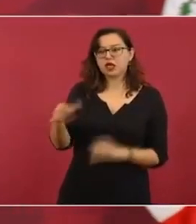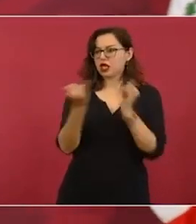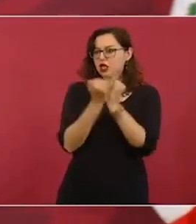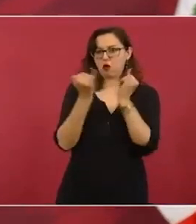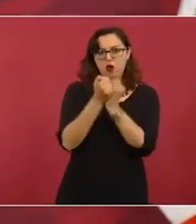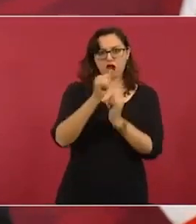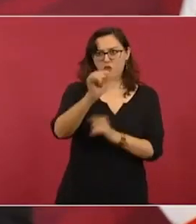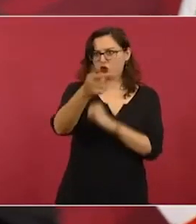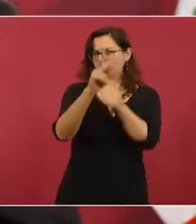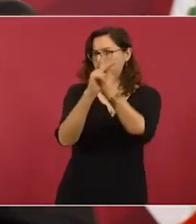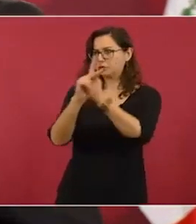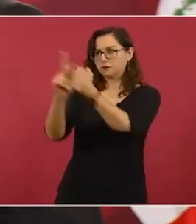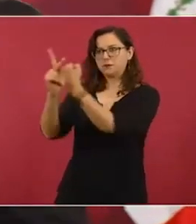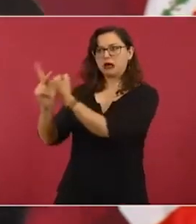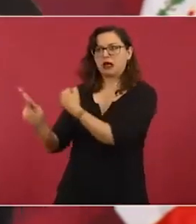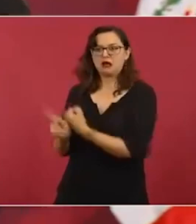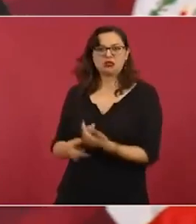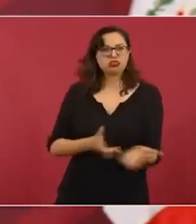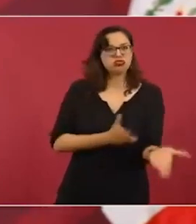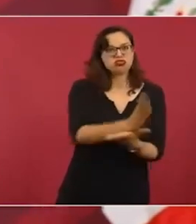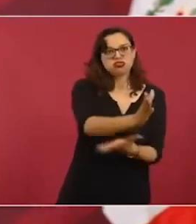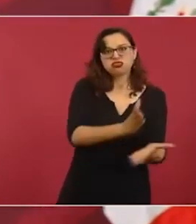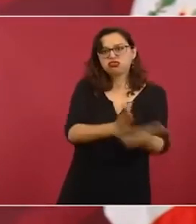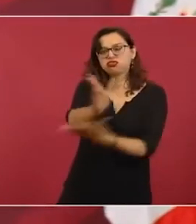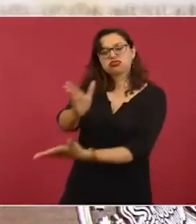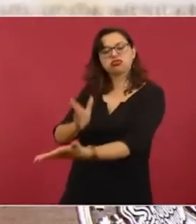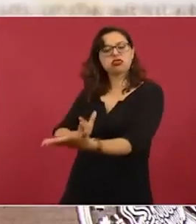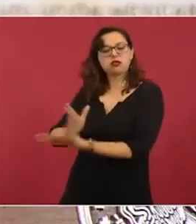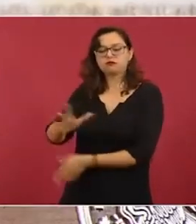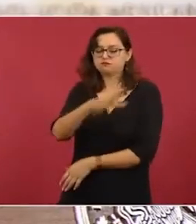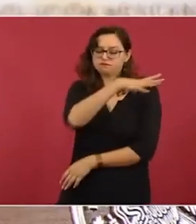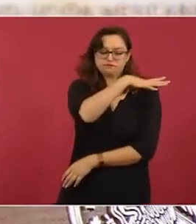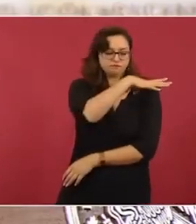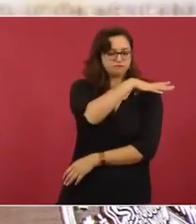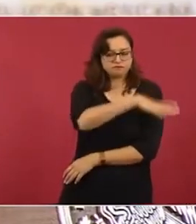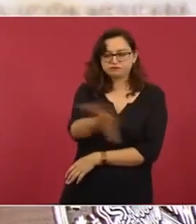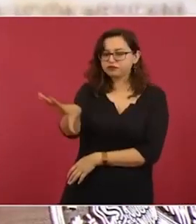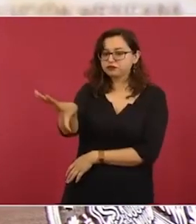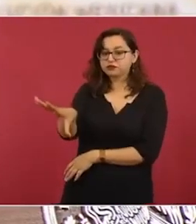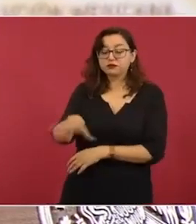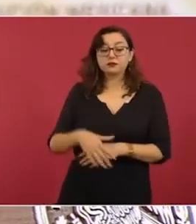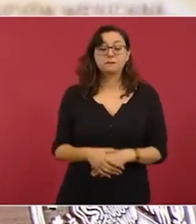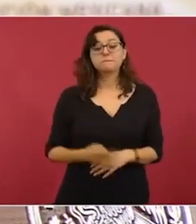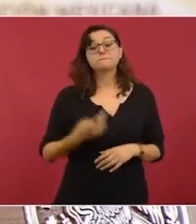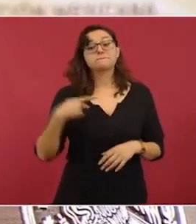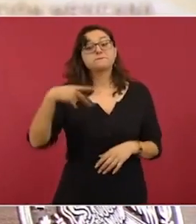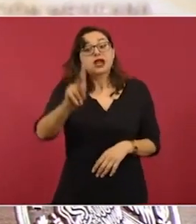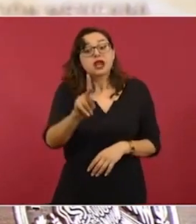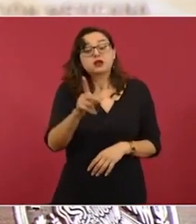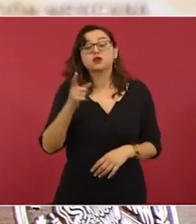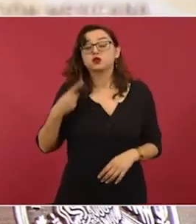llevar a cabo un protagonismo